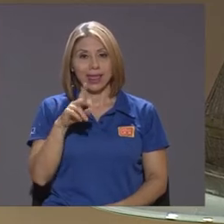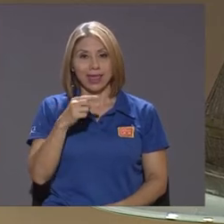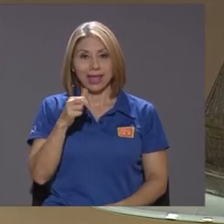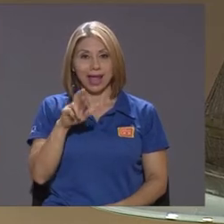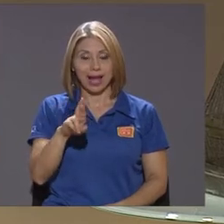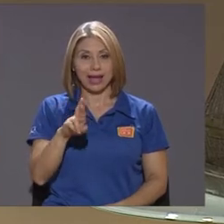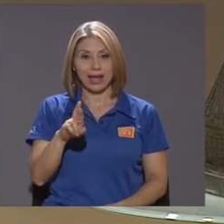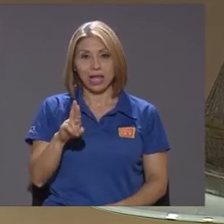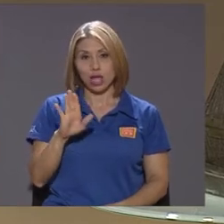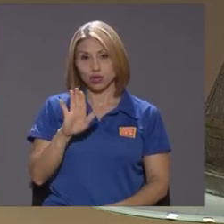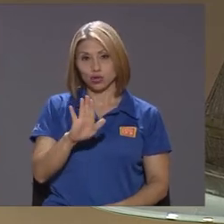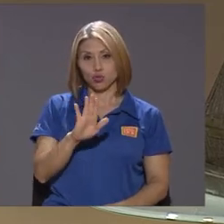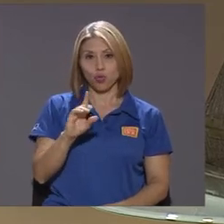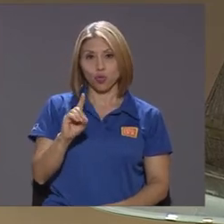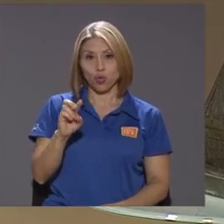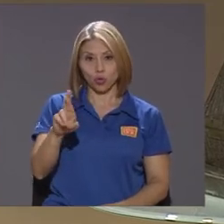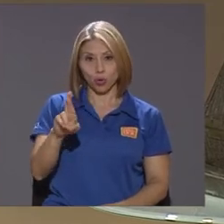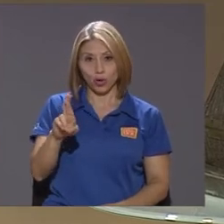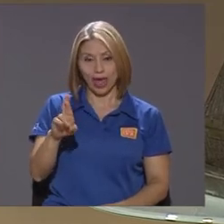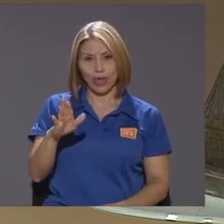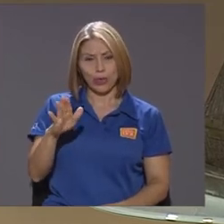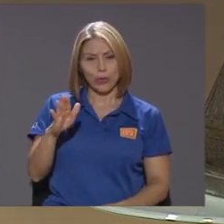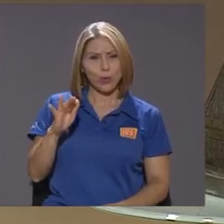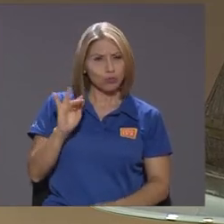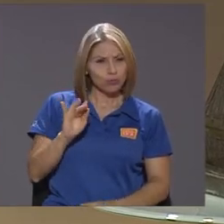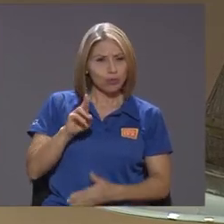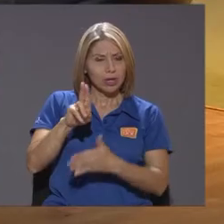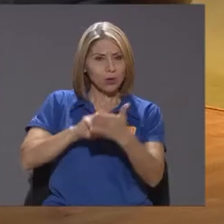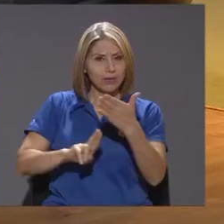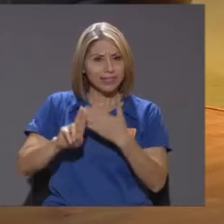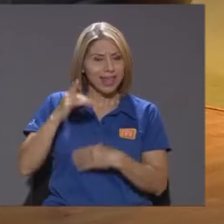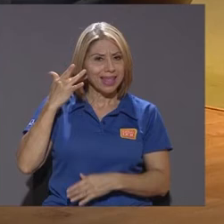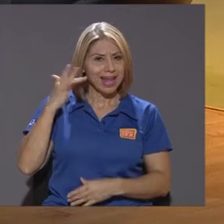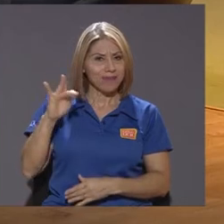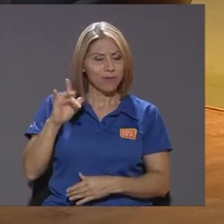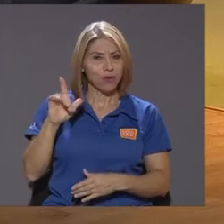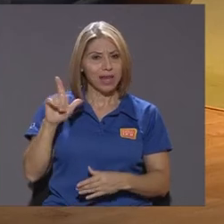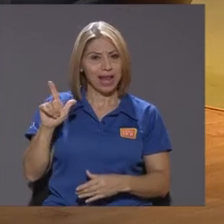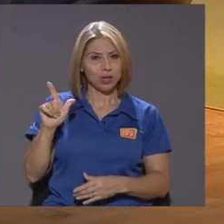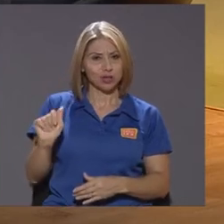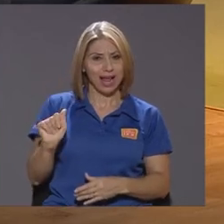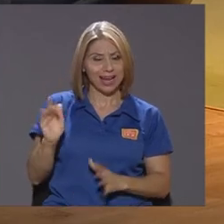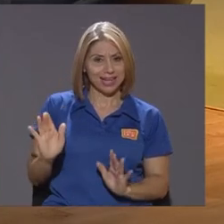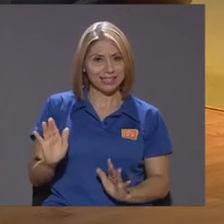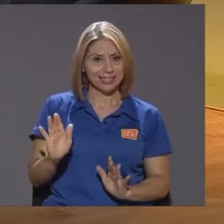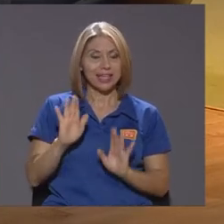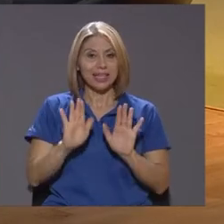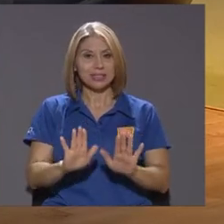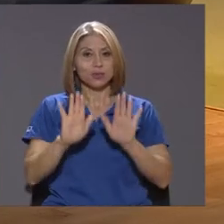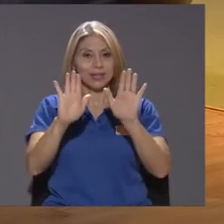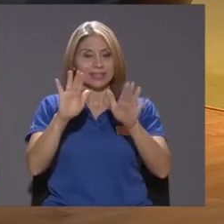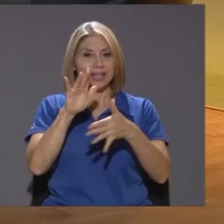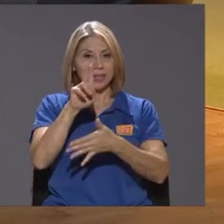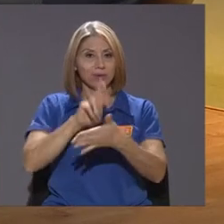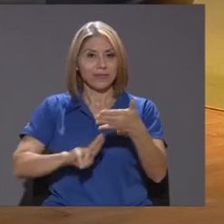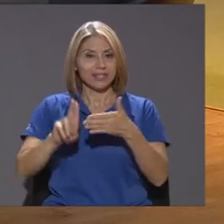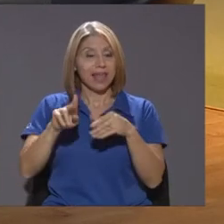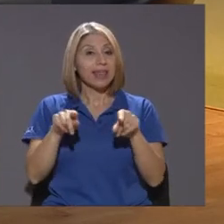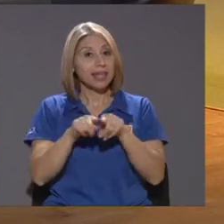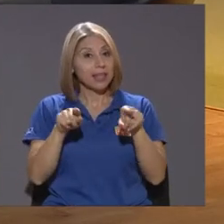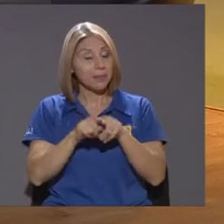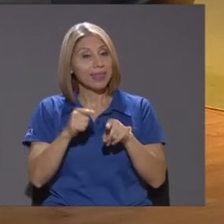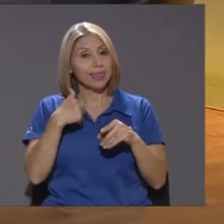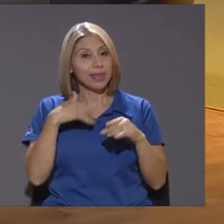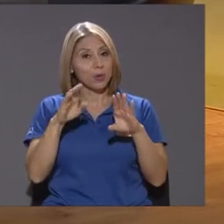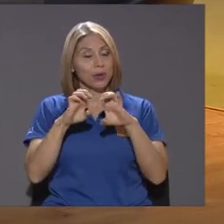sin memoria no me engaña y creo que no me engaña por la Universidad de California en Los Ángeles que es una excelente universidad además de que entiendo que tiene un